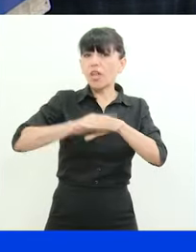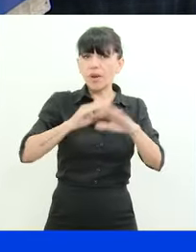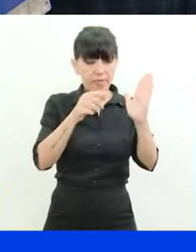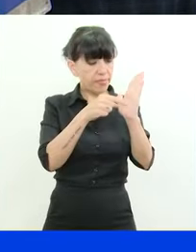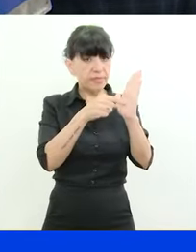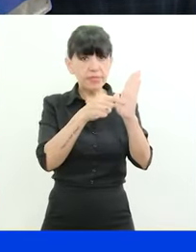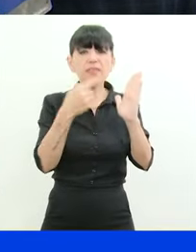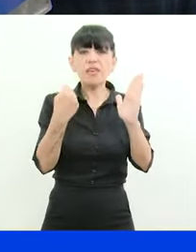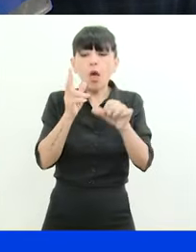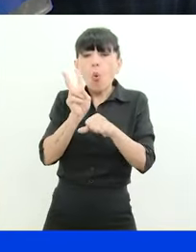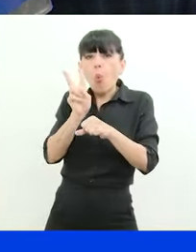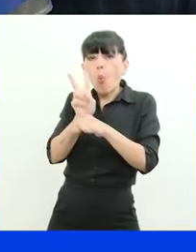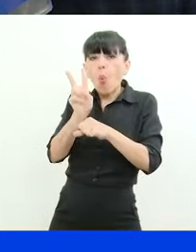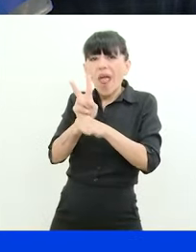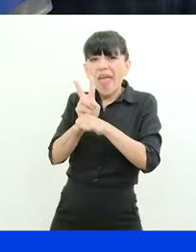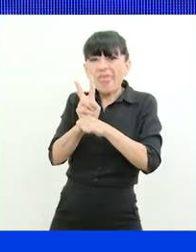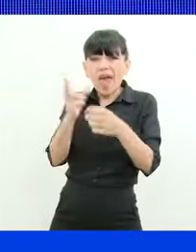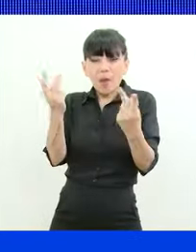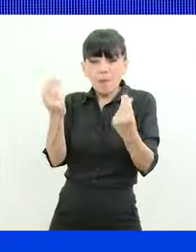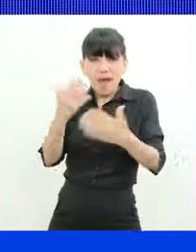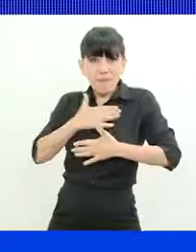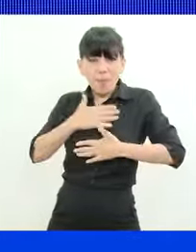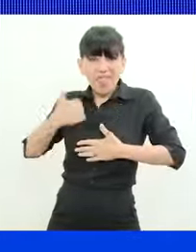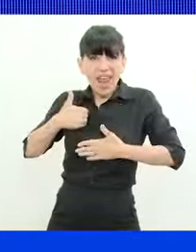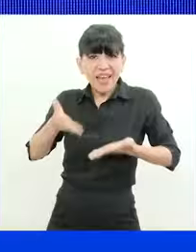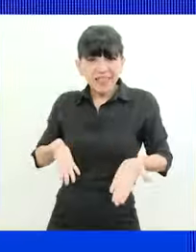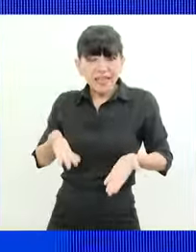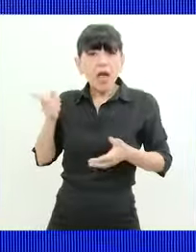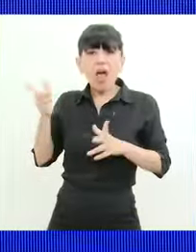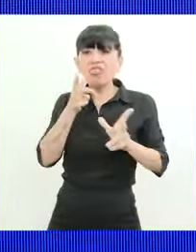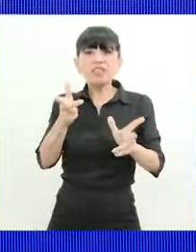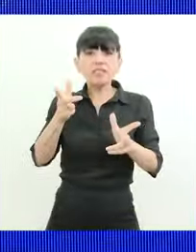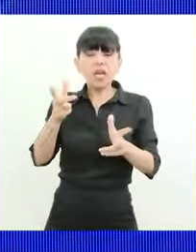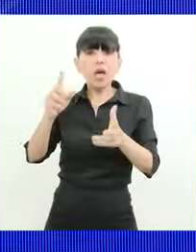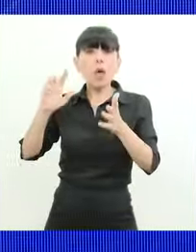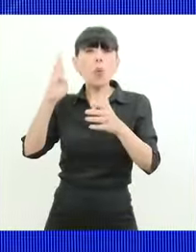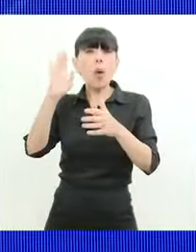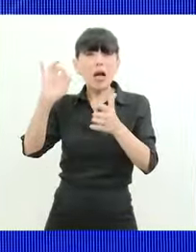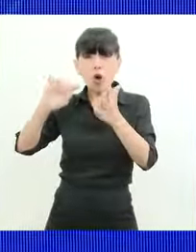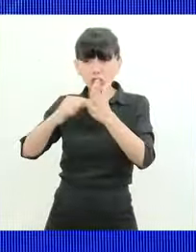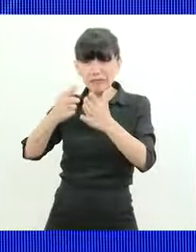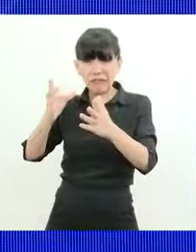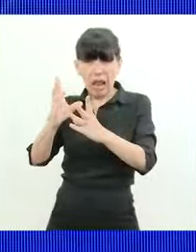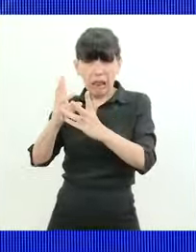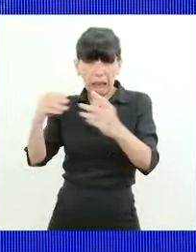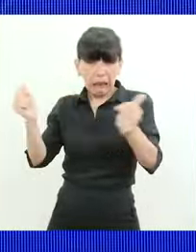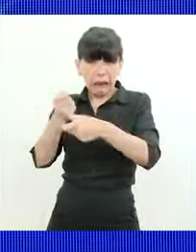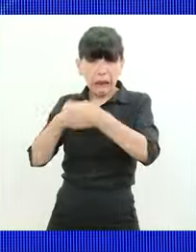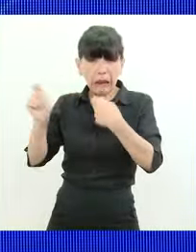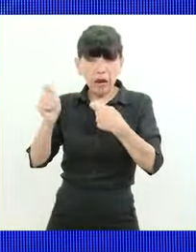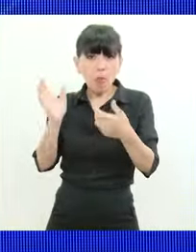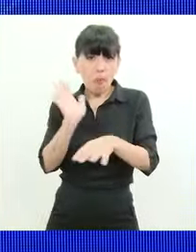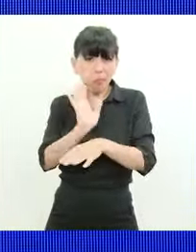por el cuidado de la moneda y lo que está diciendo es no voy a tener más moneda entonces cuando empezamos a